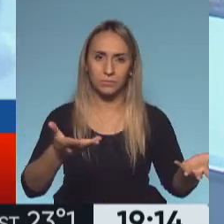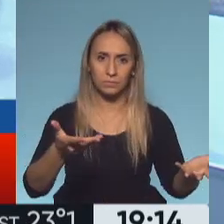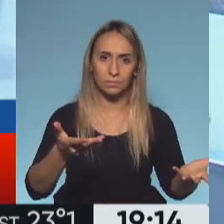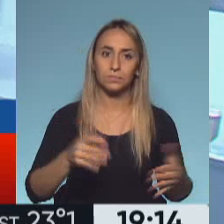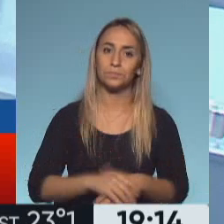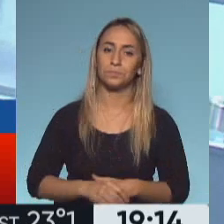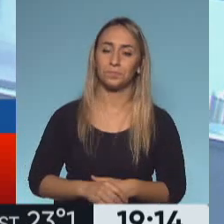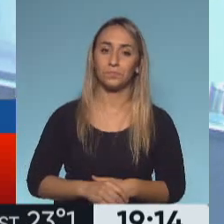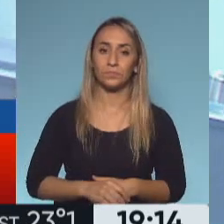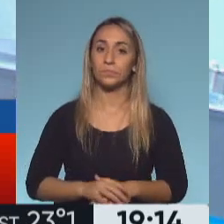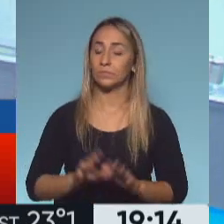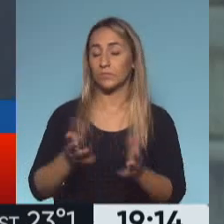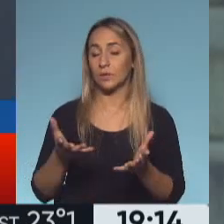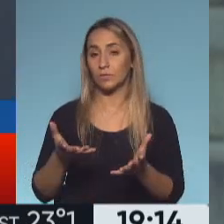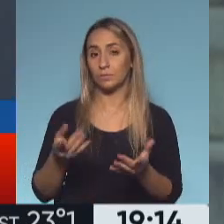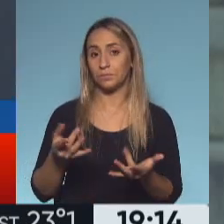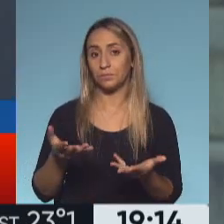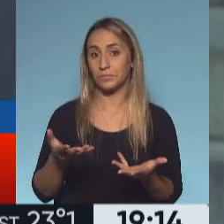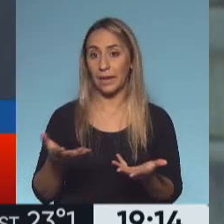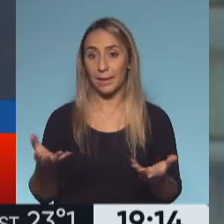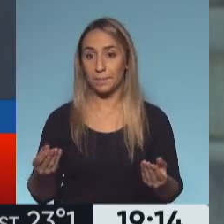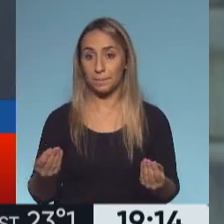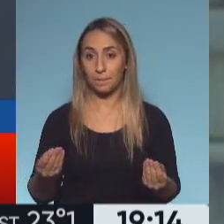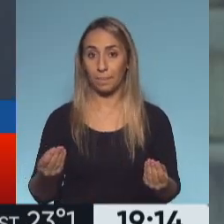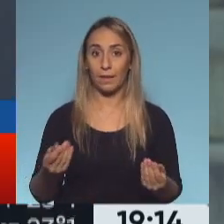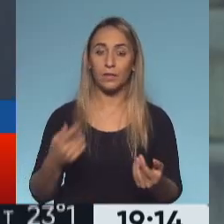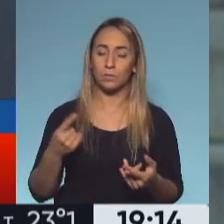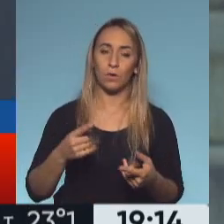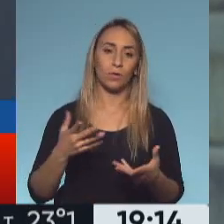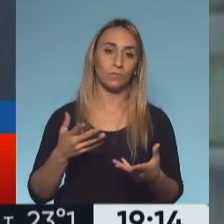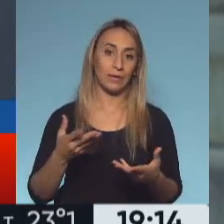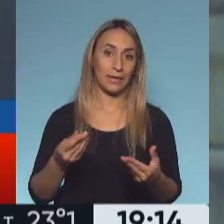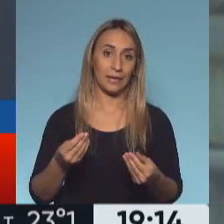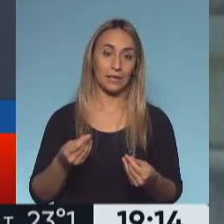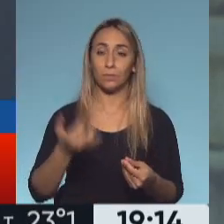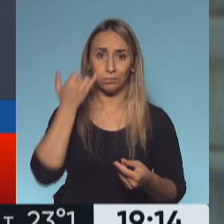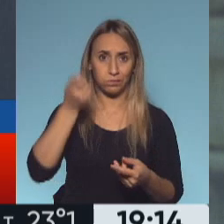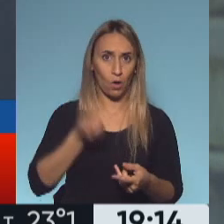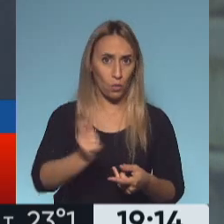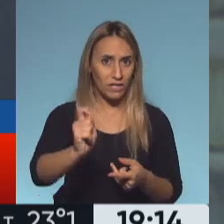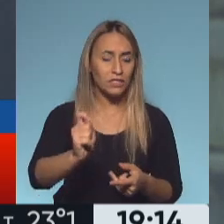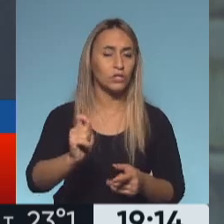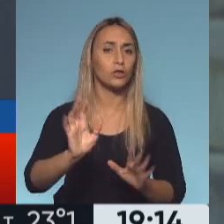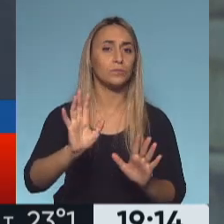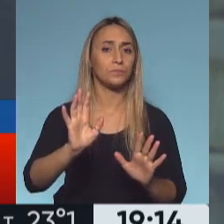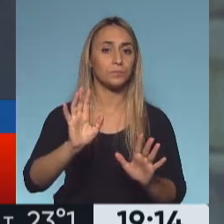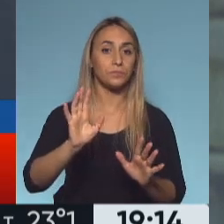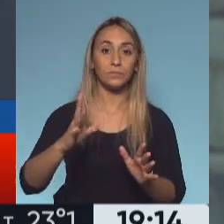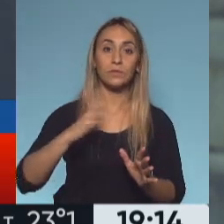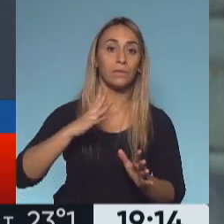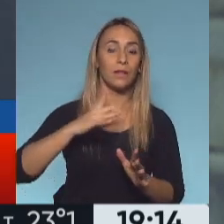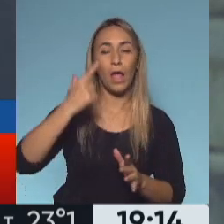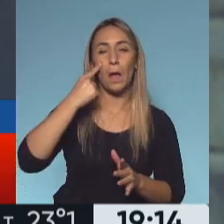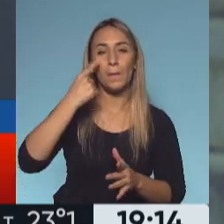Sin embargo, está ahí, está en la escena política, en la escena judicial y tenemos que ver qué dice la Corte